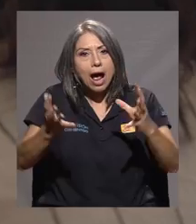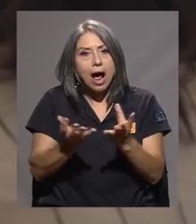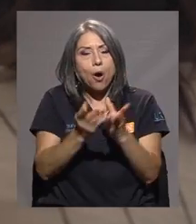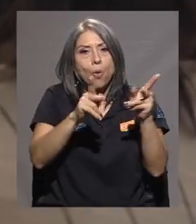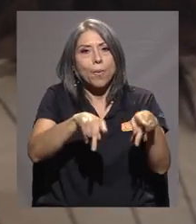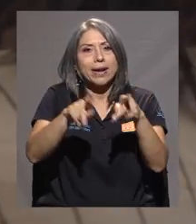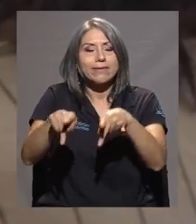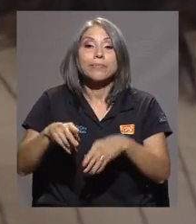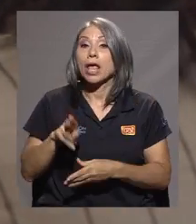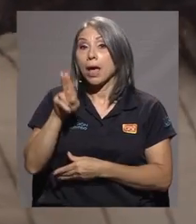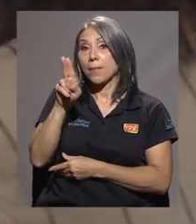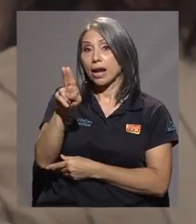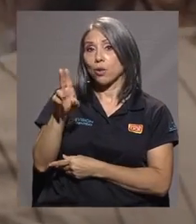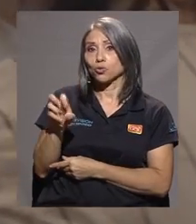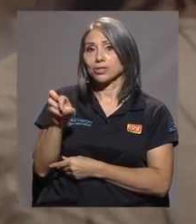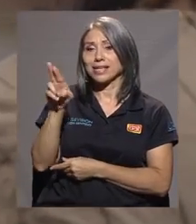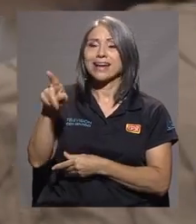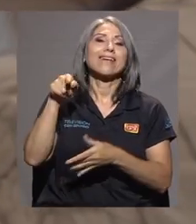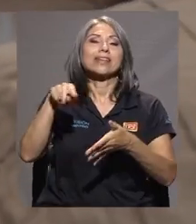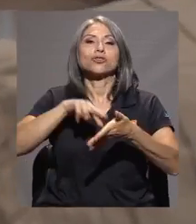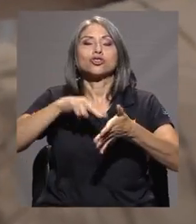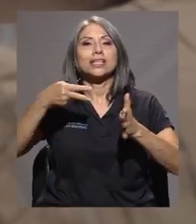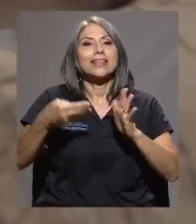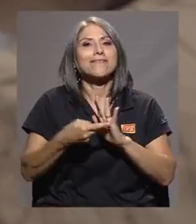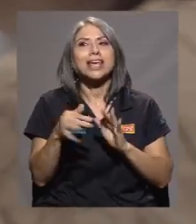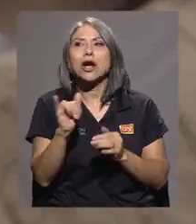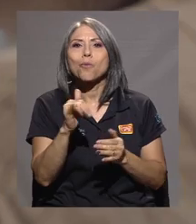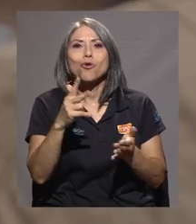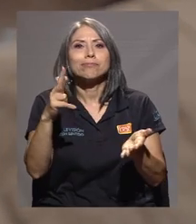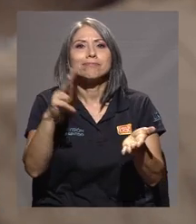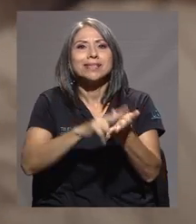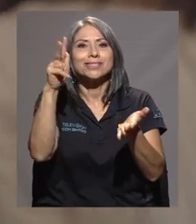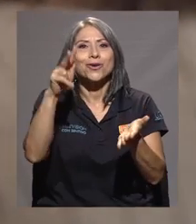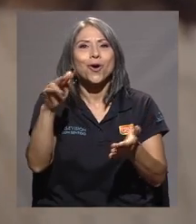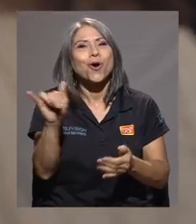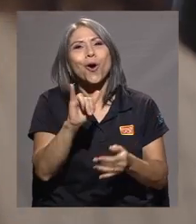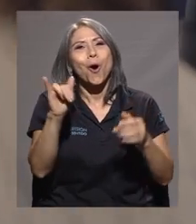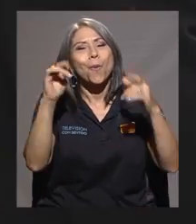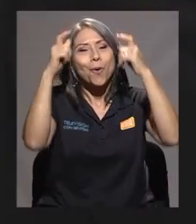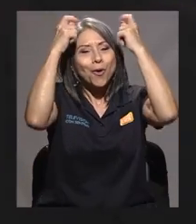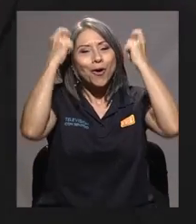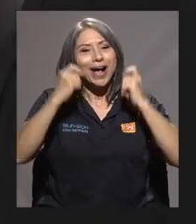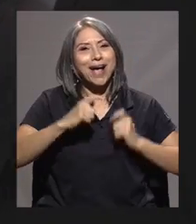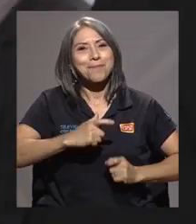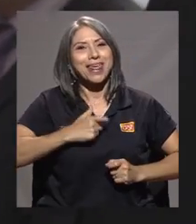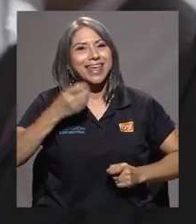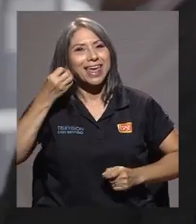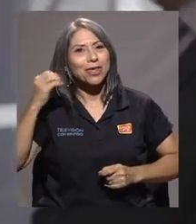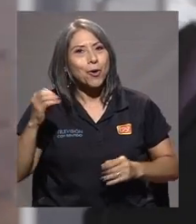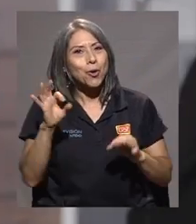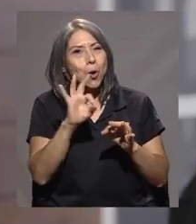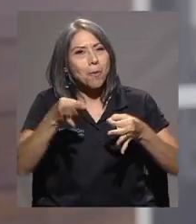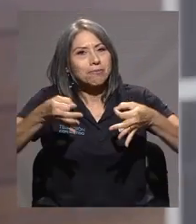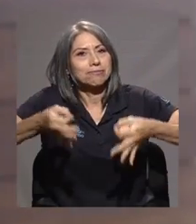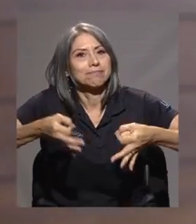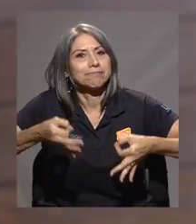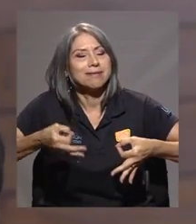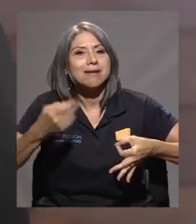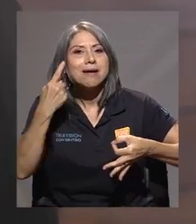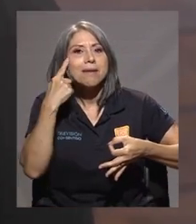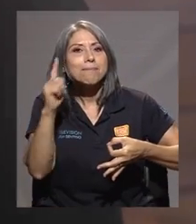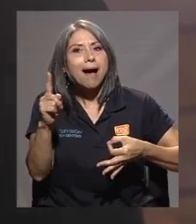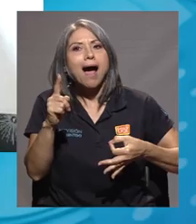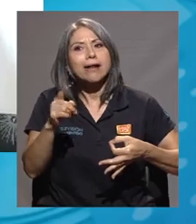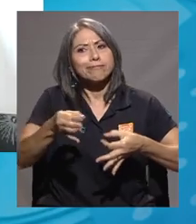Para la Universidad de Costa Rica esto significa como un visto bueno una medalla de oro en reafirmar que